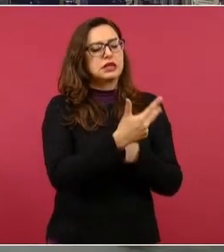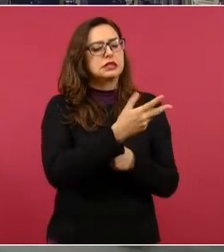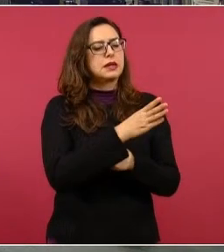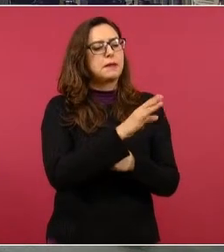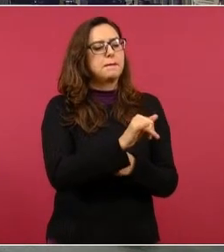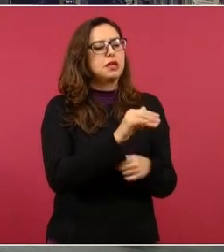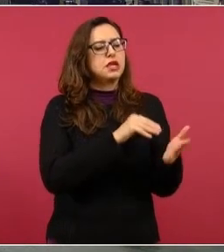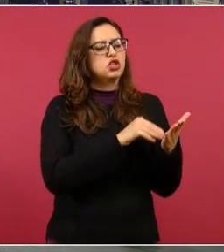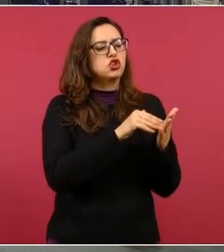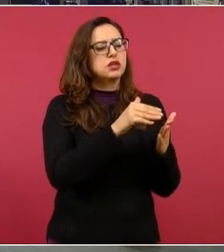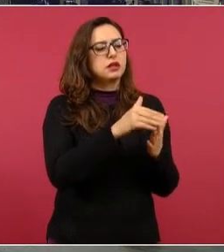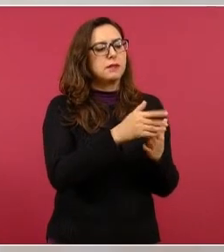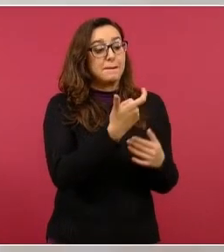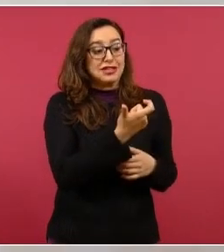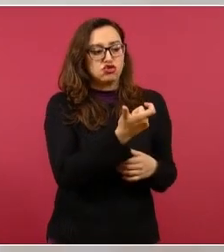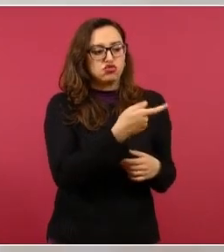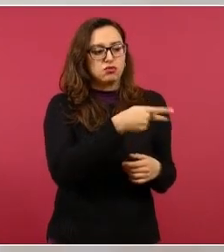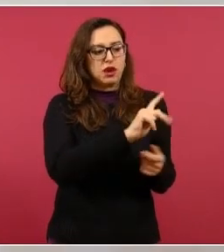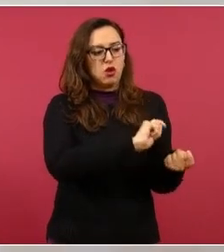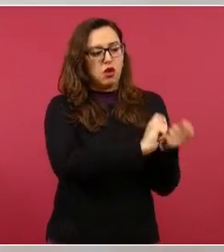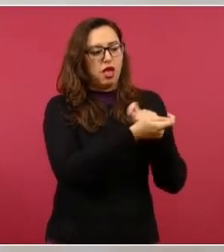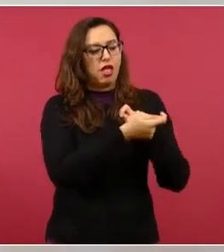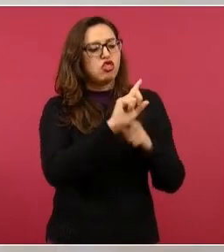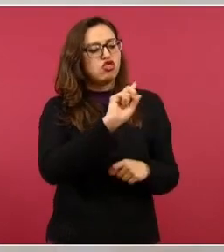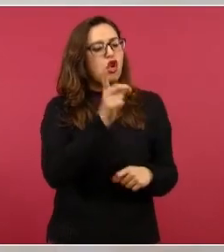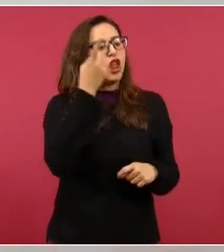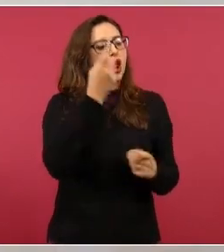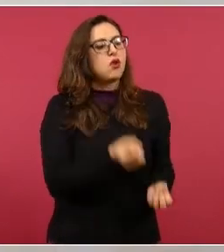13 billones 200 mil.